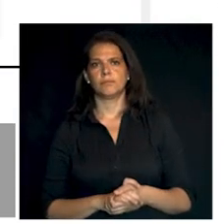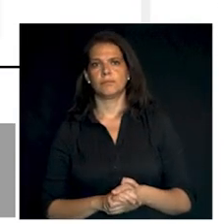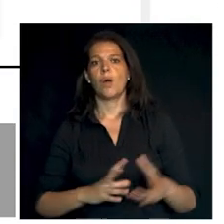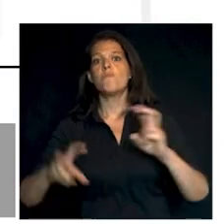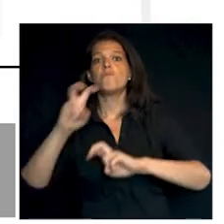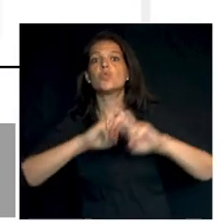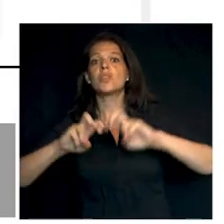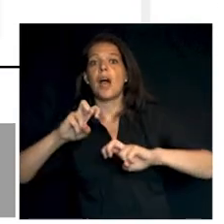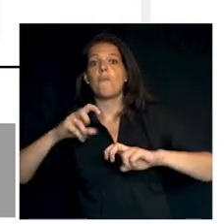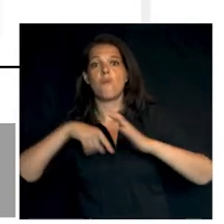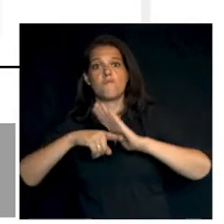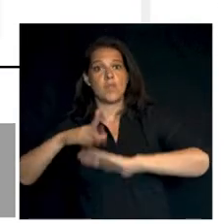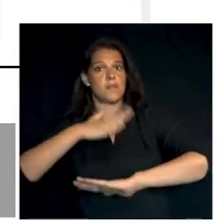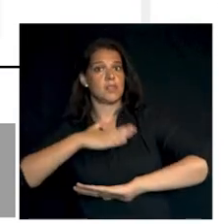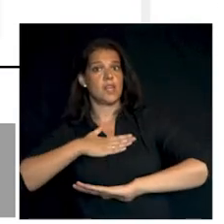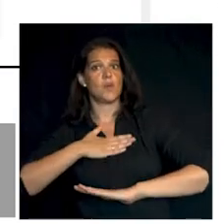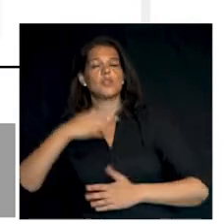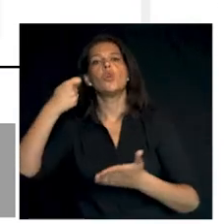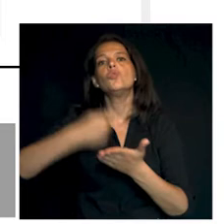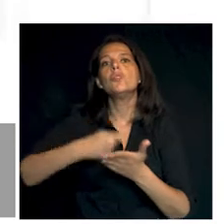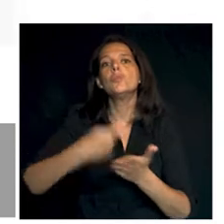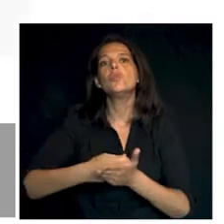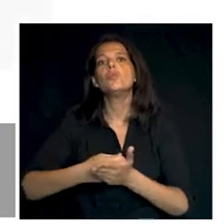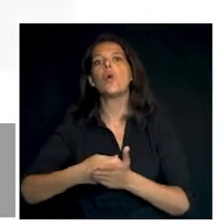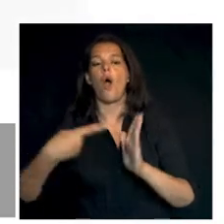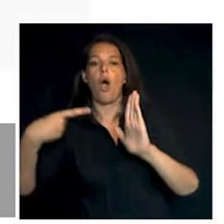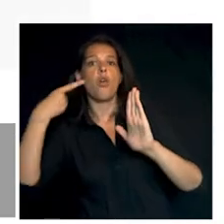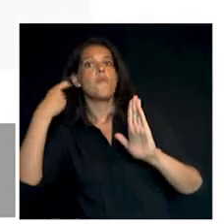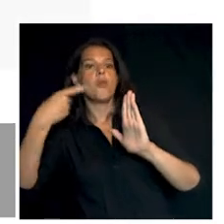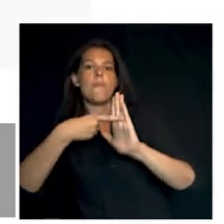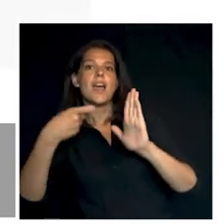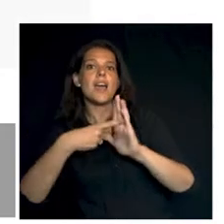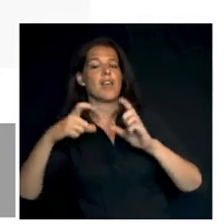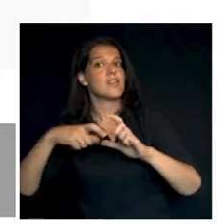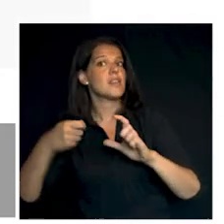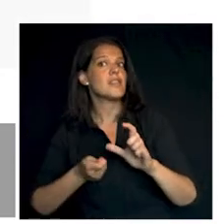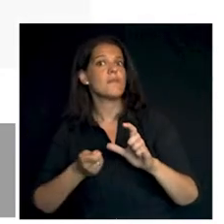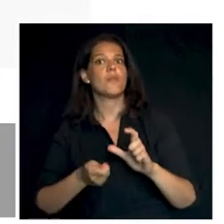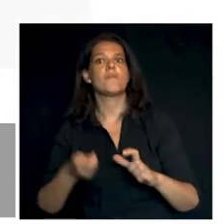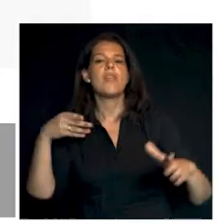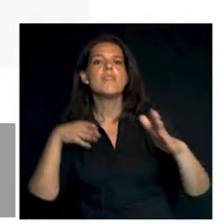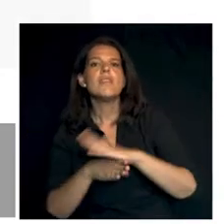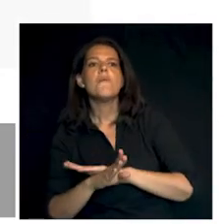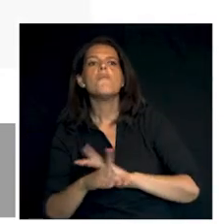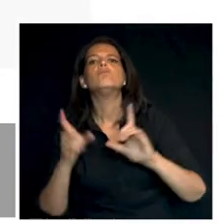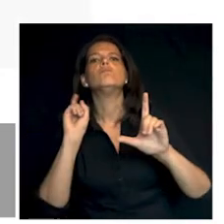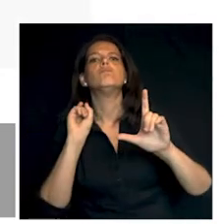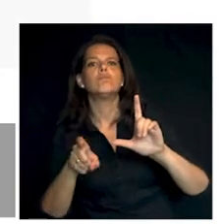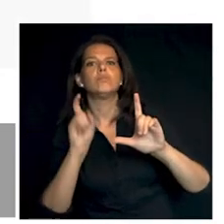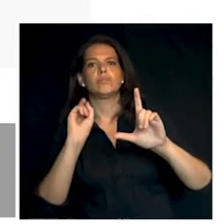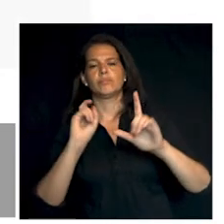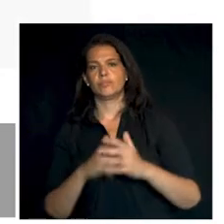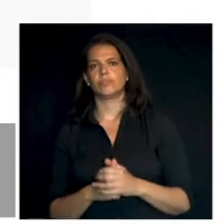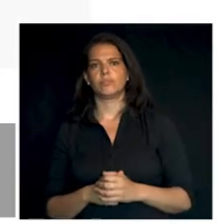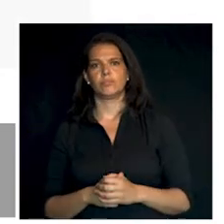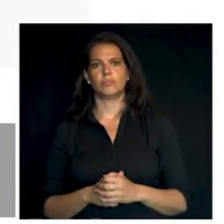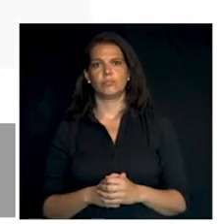Buscamos nuestro trámite, Tributos, Domiciliación bancaria de Recibos y accedemos pulsando sobre él.